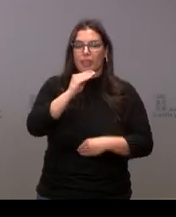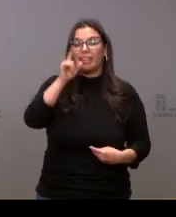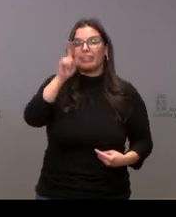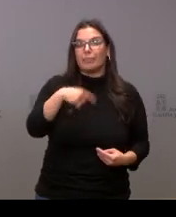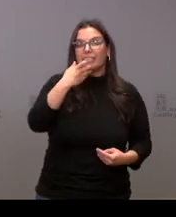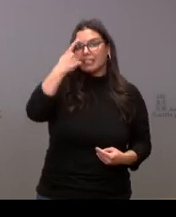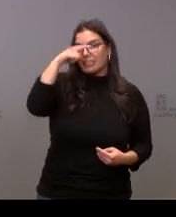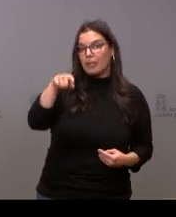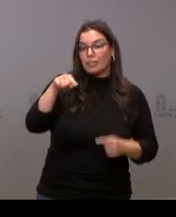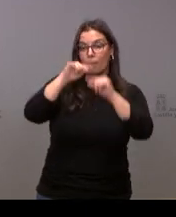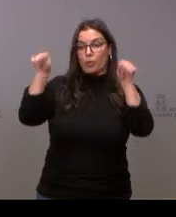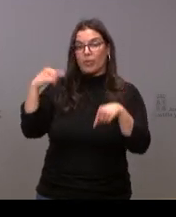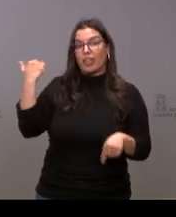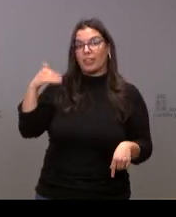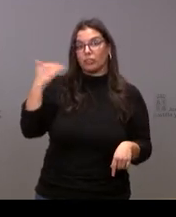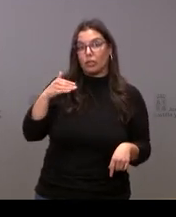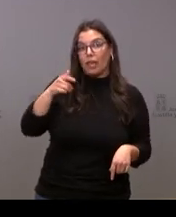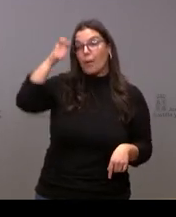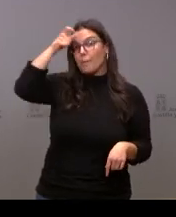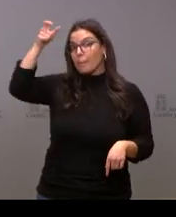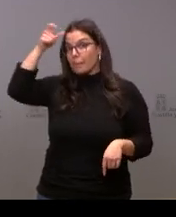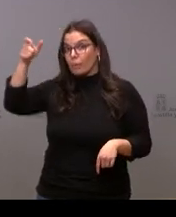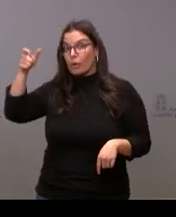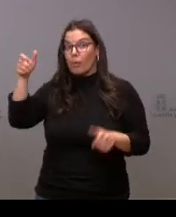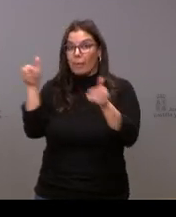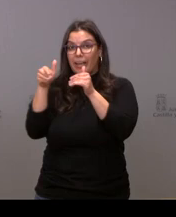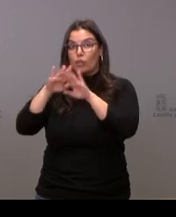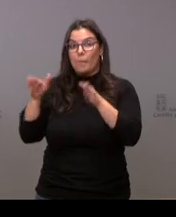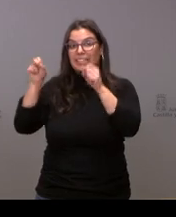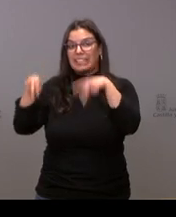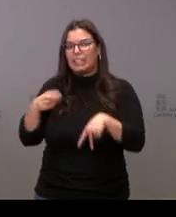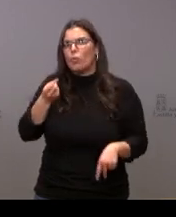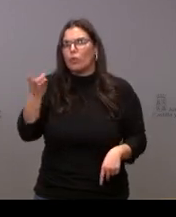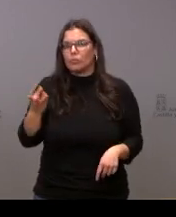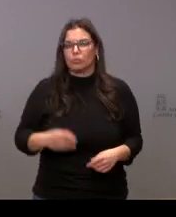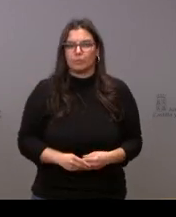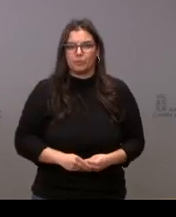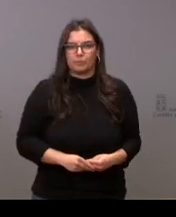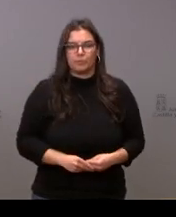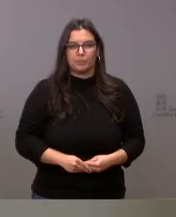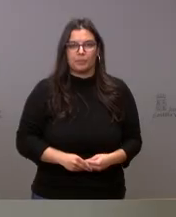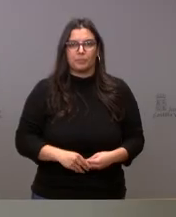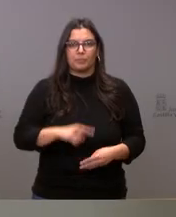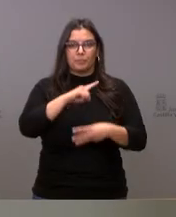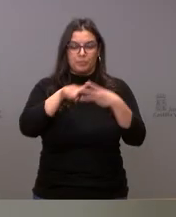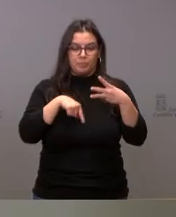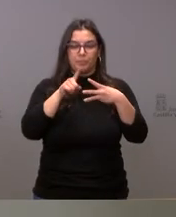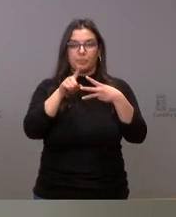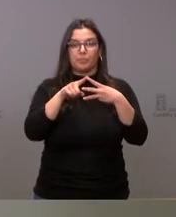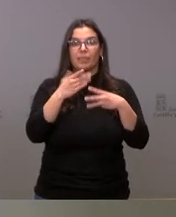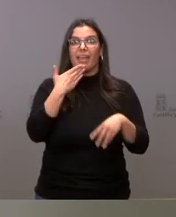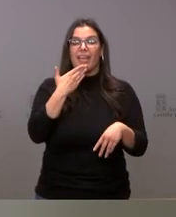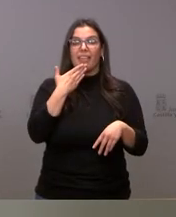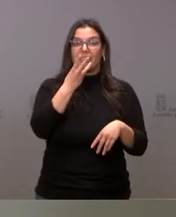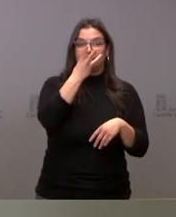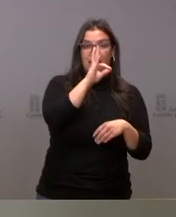localidades en la provincia de Soria que no tienen mesa electoral muchas gracias pues bien entre la franja